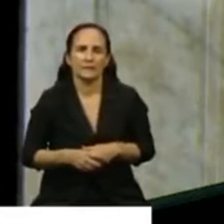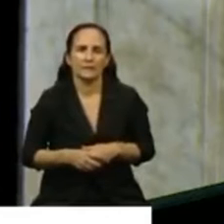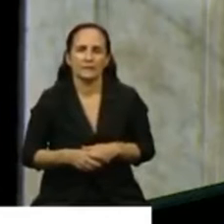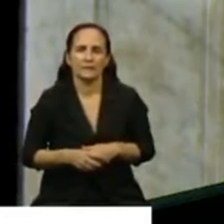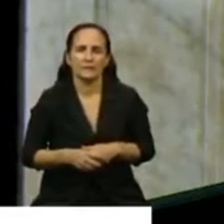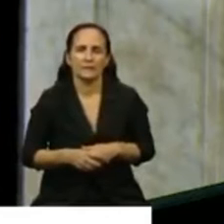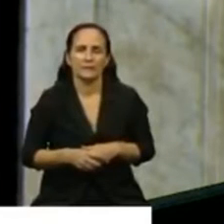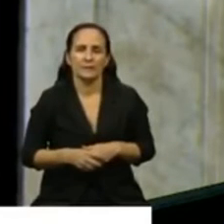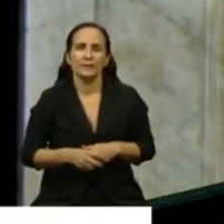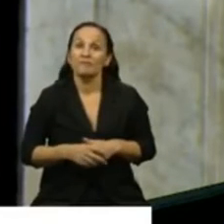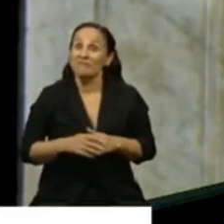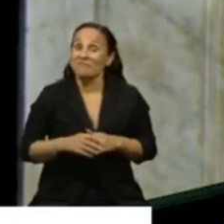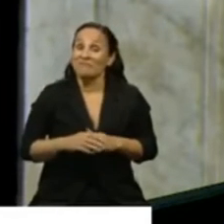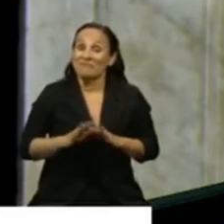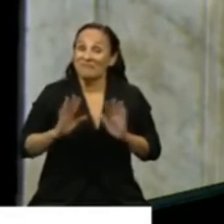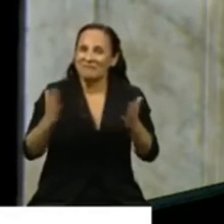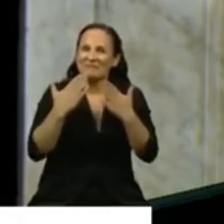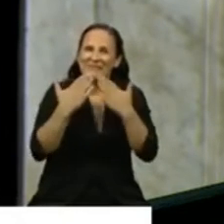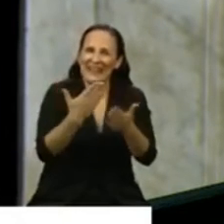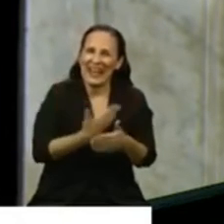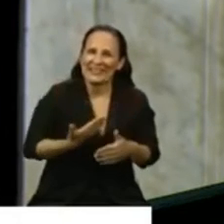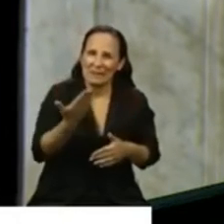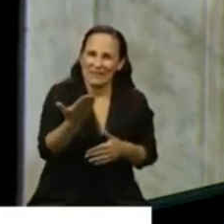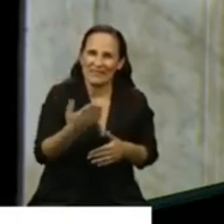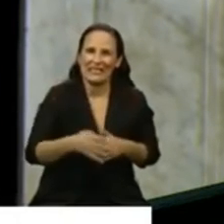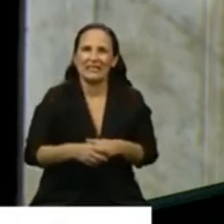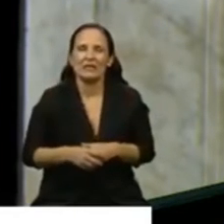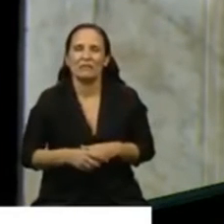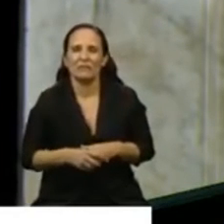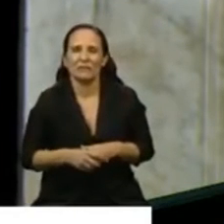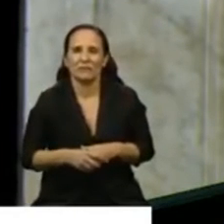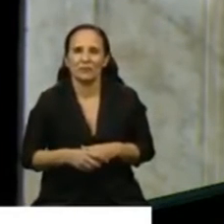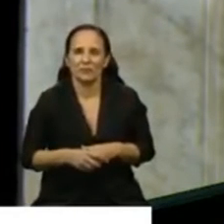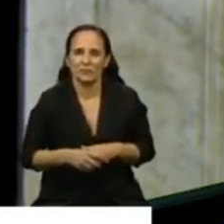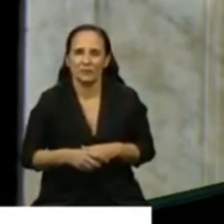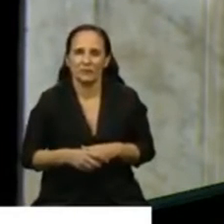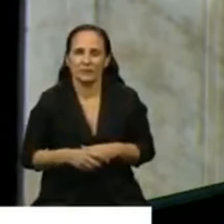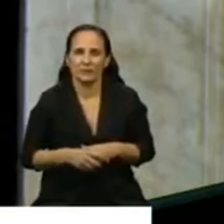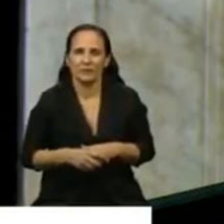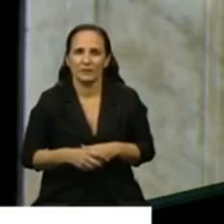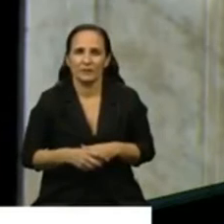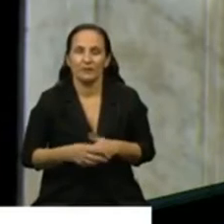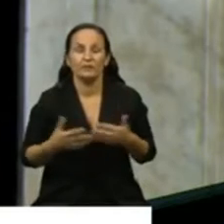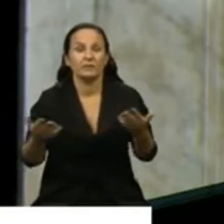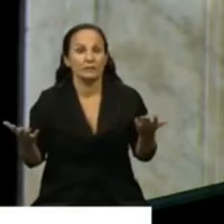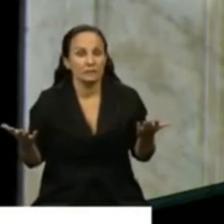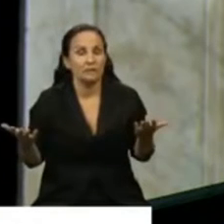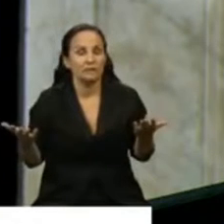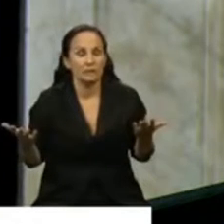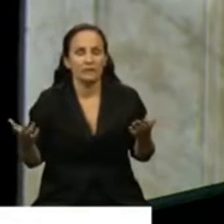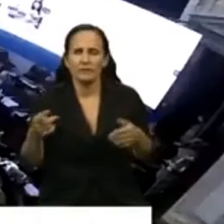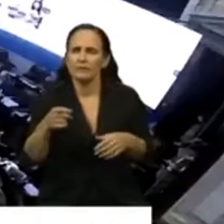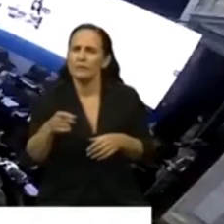Sí, ¿qué tal? Gracias, señor presidente. Si bien son absolutamente razonables,